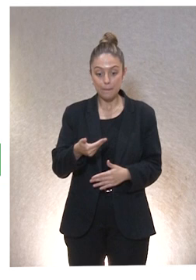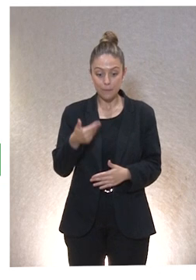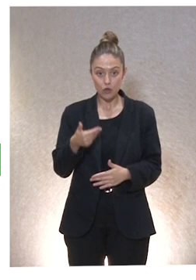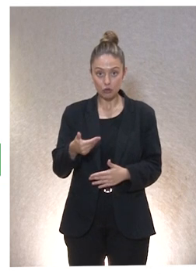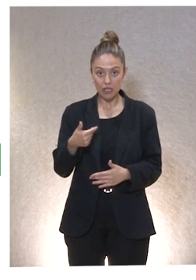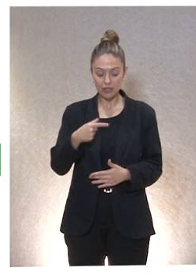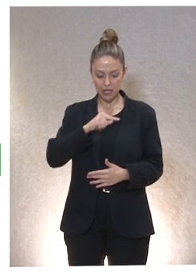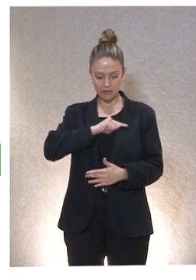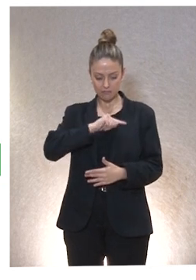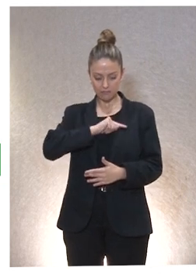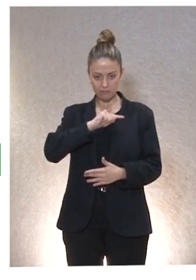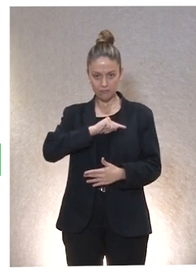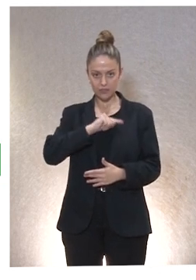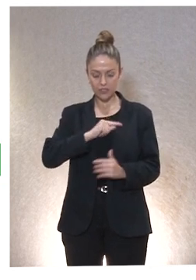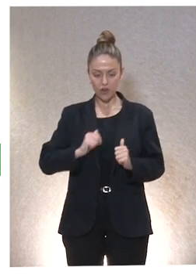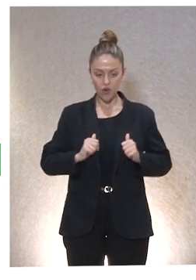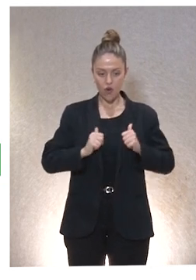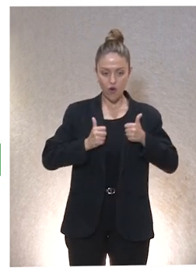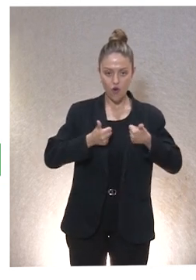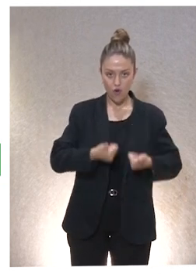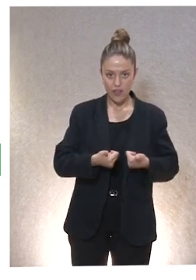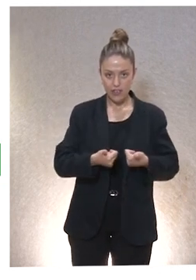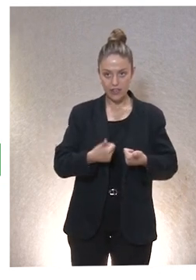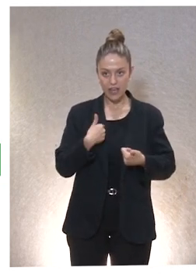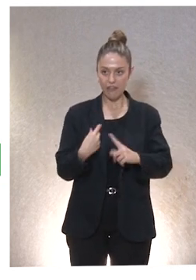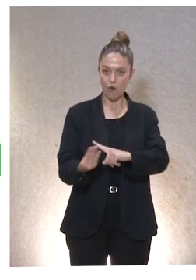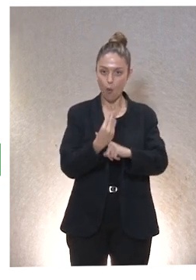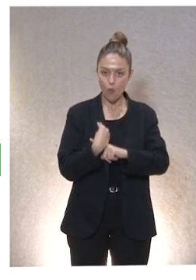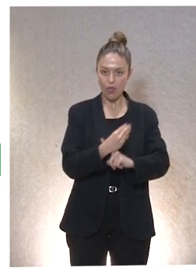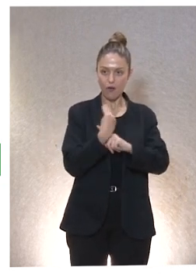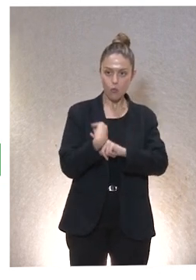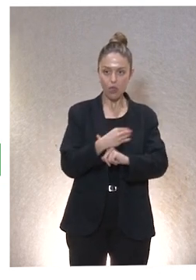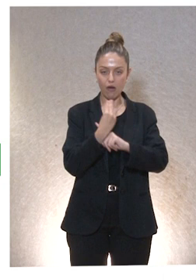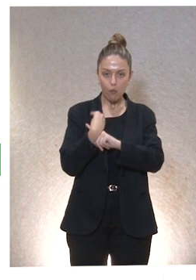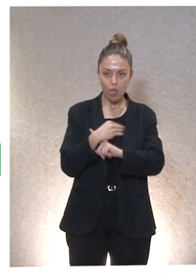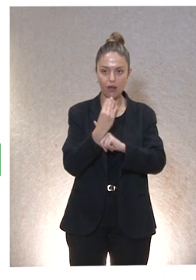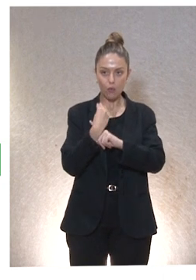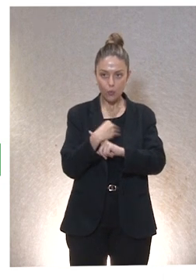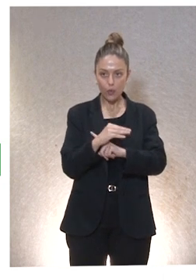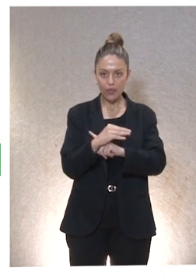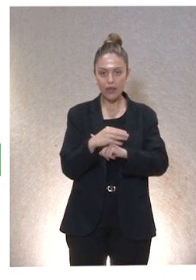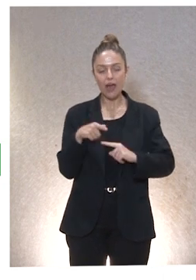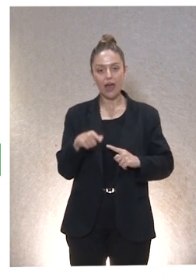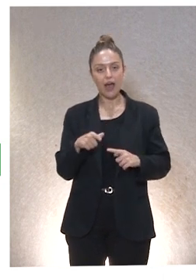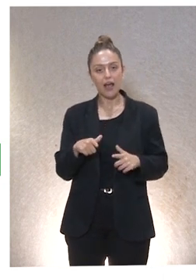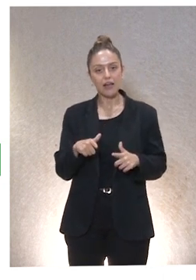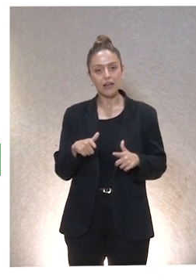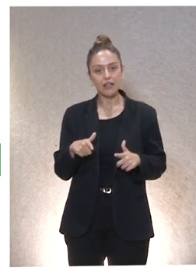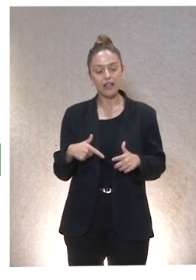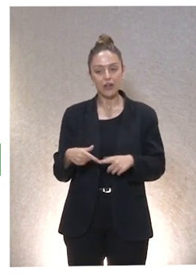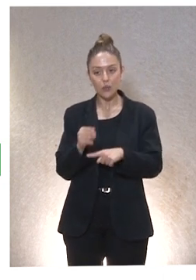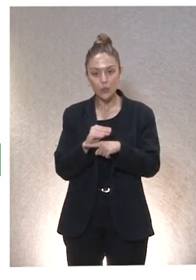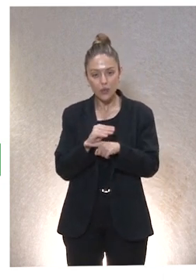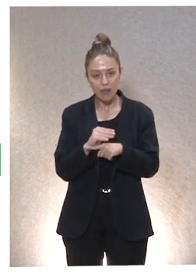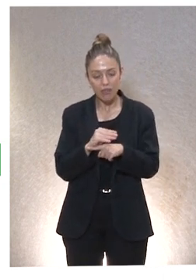conciencia de la vivencia originaria de haber sido intensamente cuidadas, ampliemos e integremos las vertientes del cuidado.